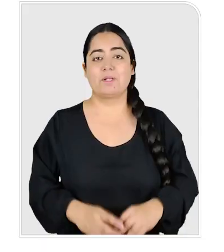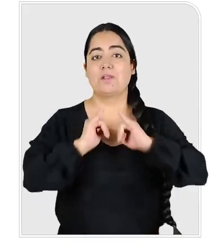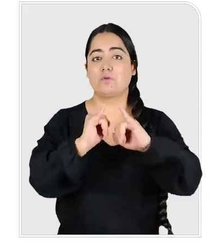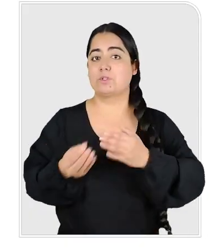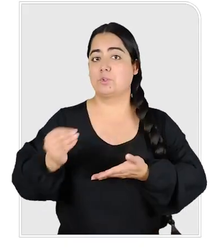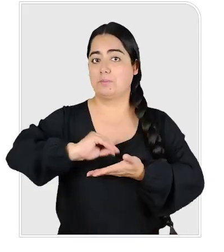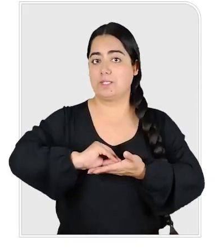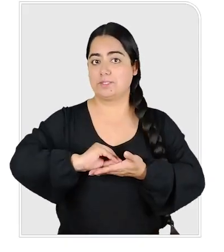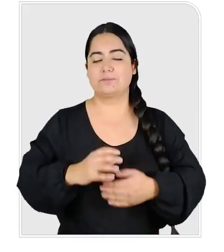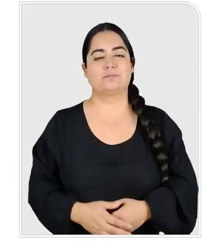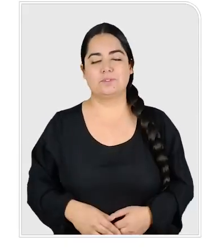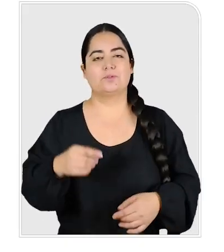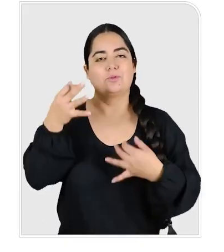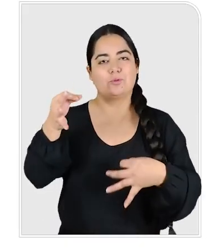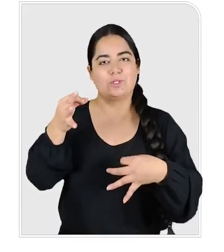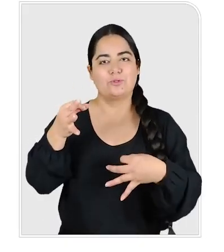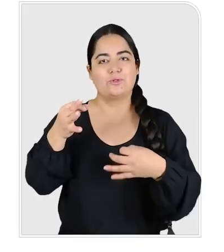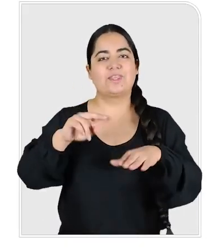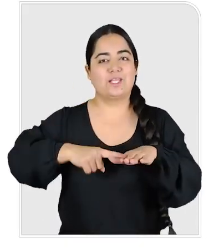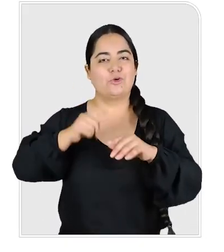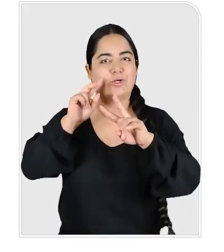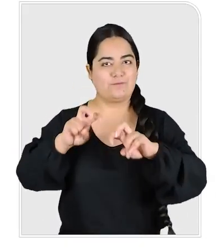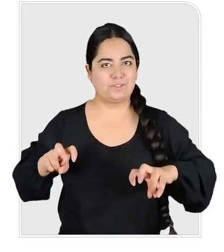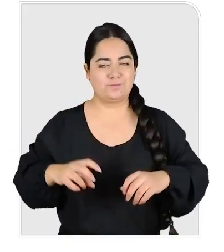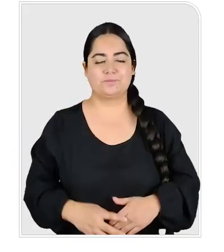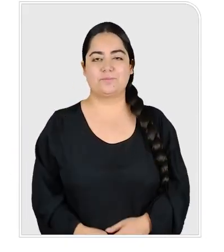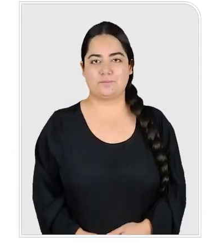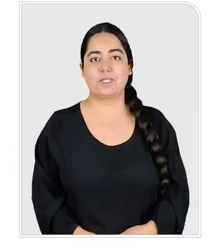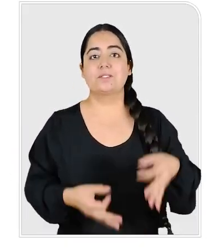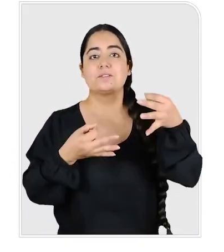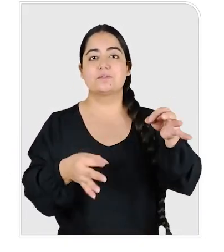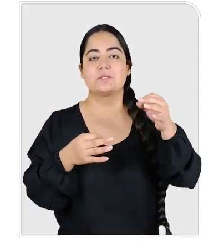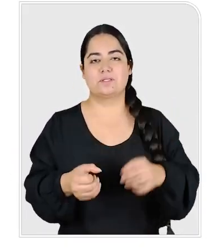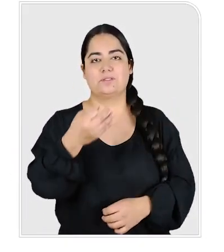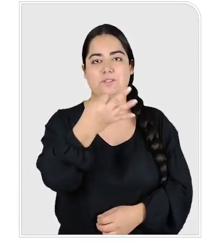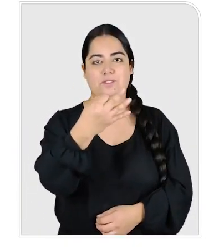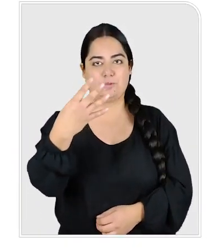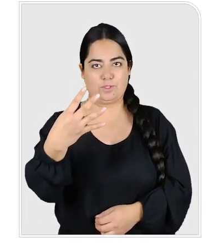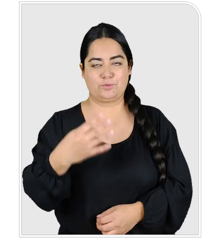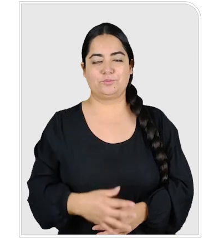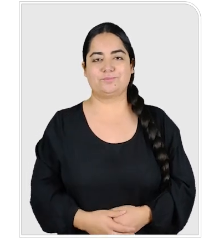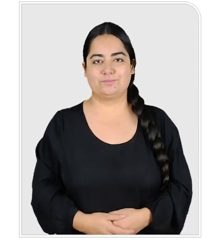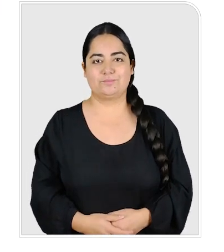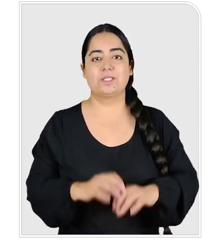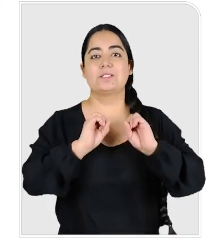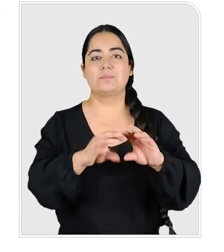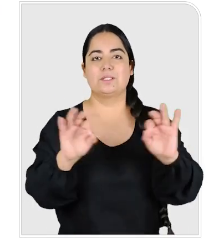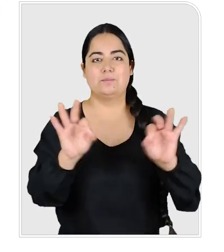Para mayor información, revisa los siguientes documentos técnicos. CIRCULAR NÚMERO 34